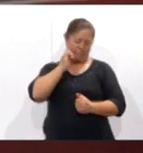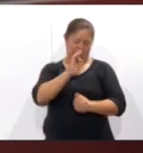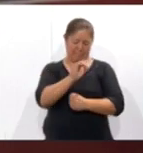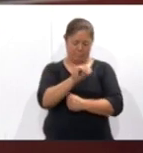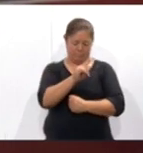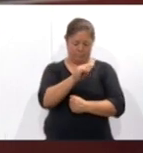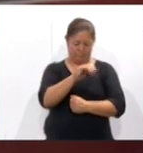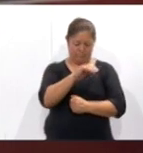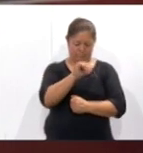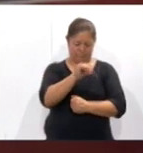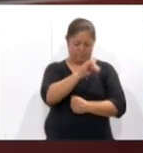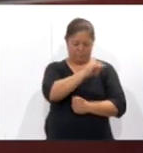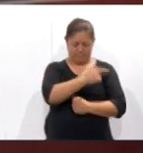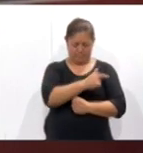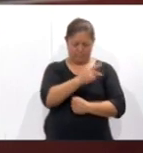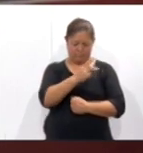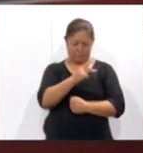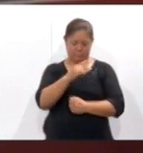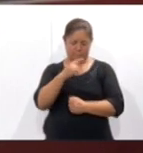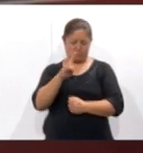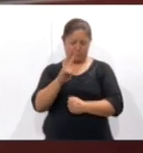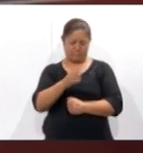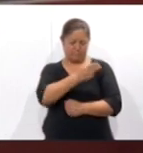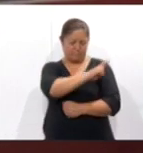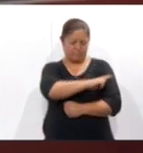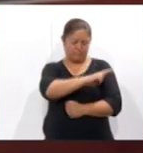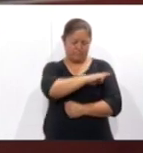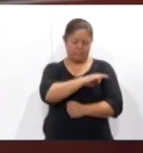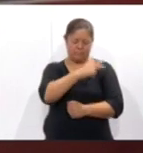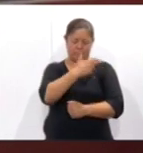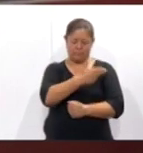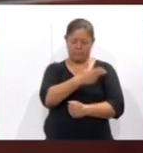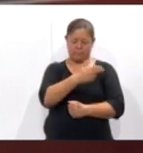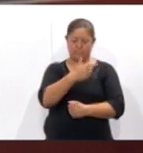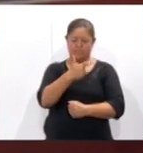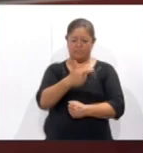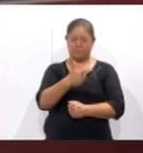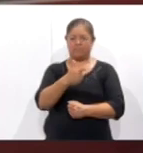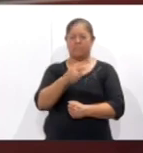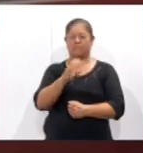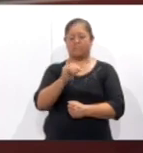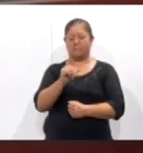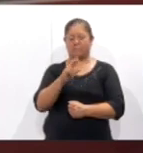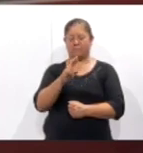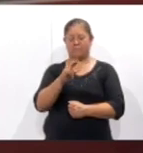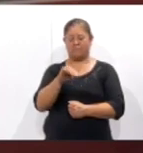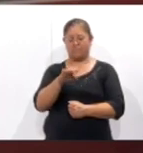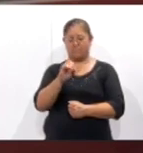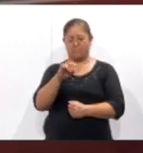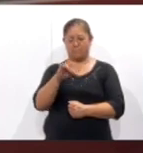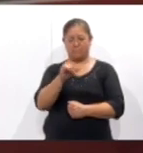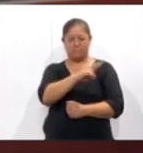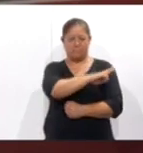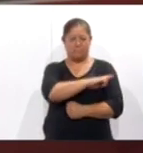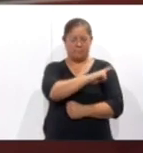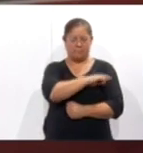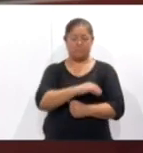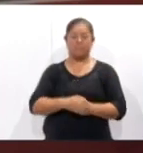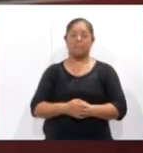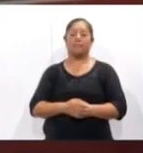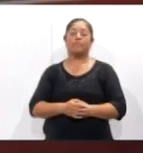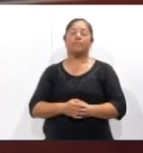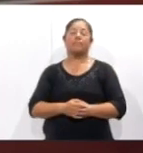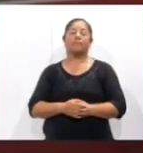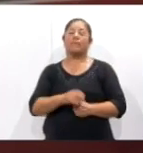Guadalupe Pérez Vargas, vocal. Hermenegildo Munguia Carmona, vocal. Los integrantes de la Comisión Especial de